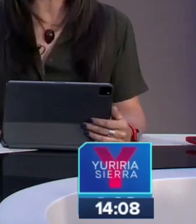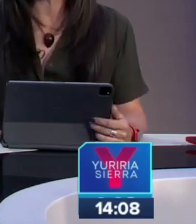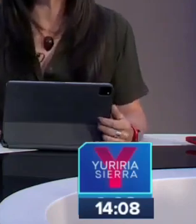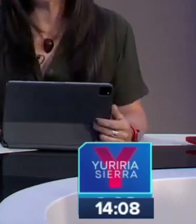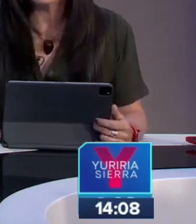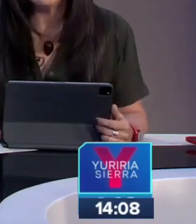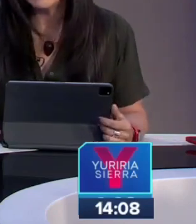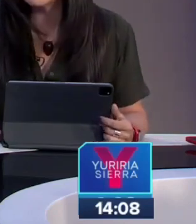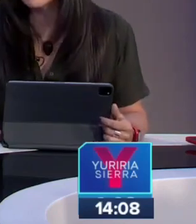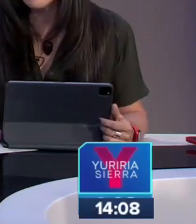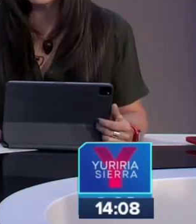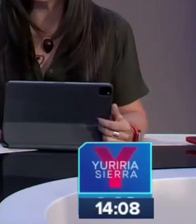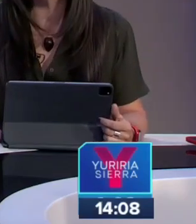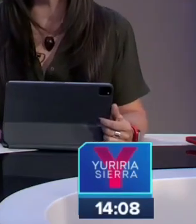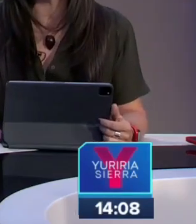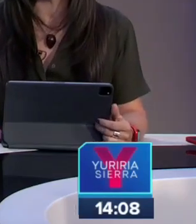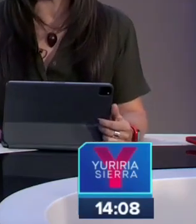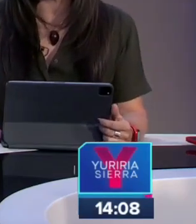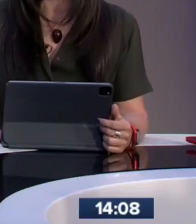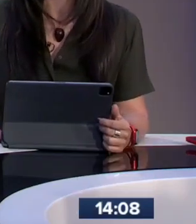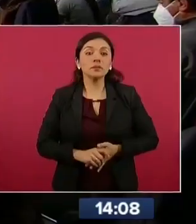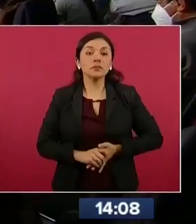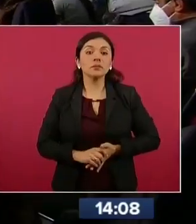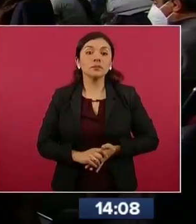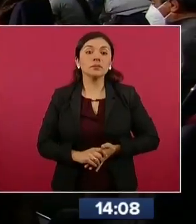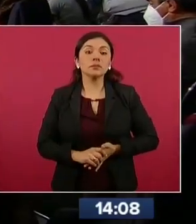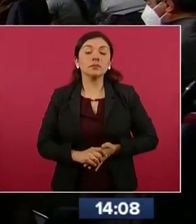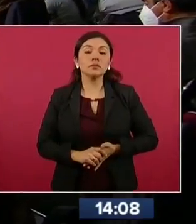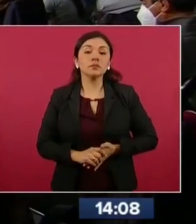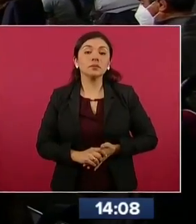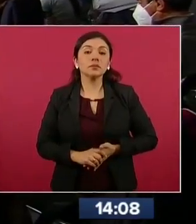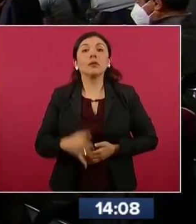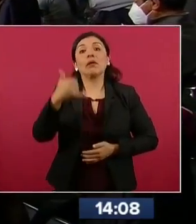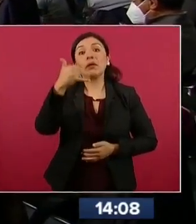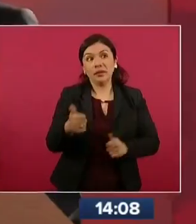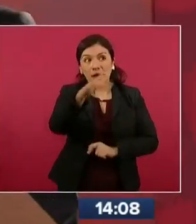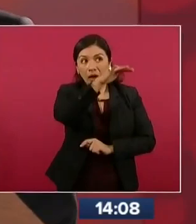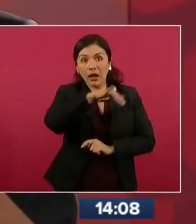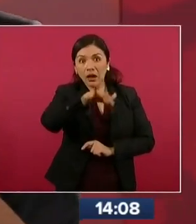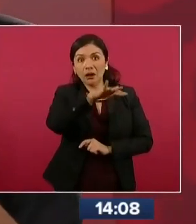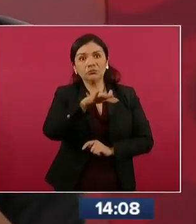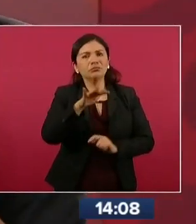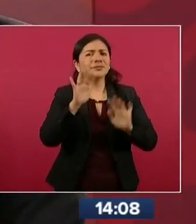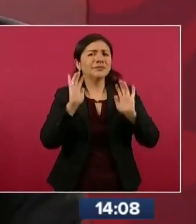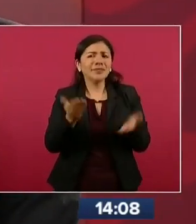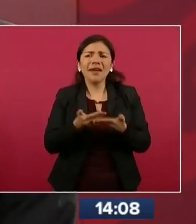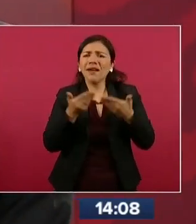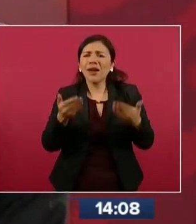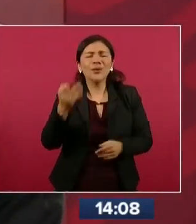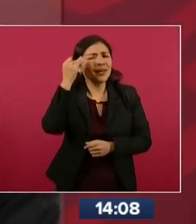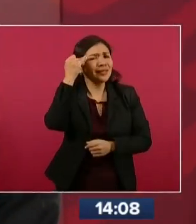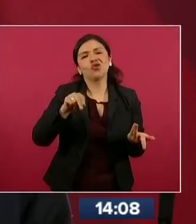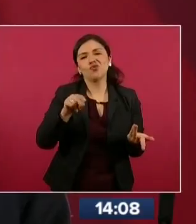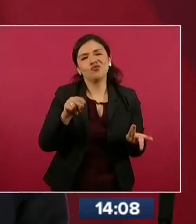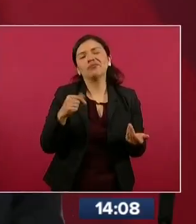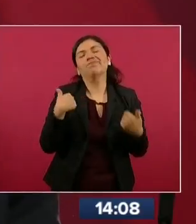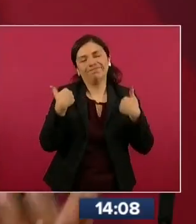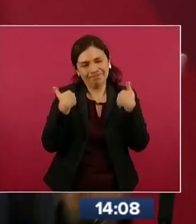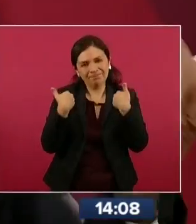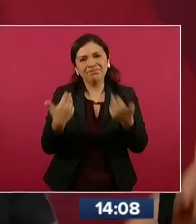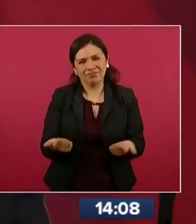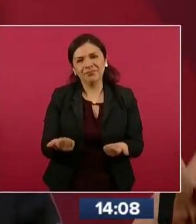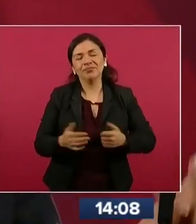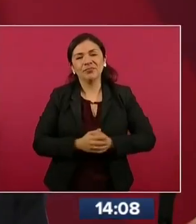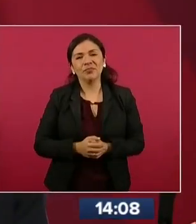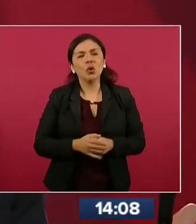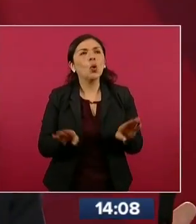A dos años de que se termine su mandato, López Obrador pidió a sus corcholatas, es decir, a sus aspirantes a la presidencia, no distraerse de